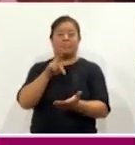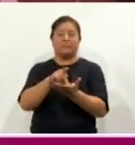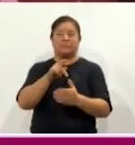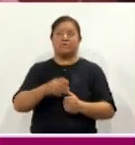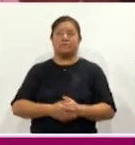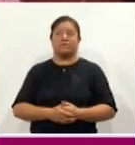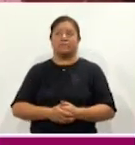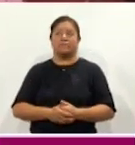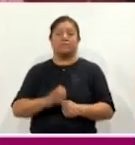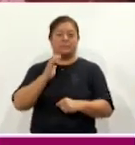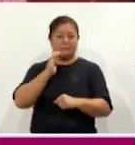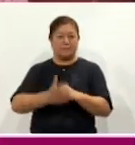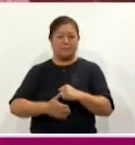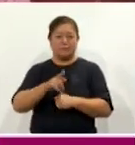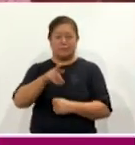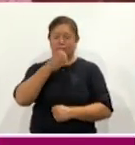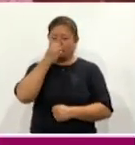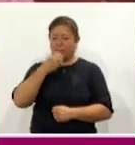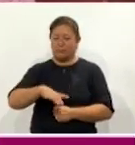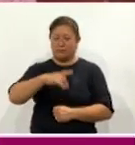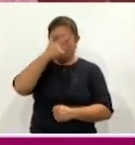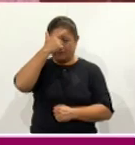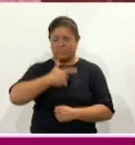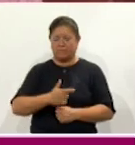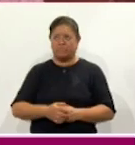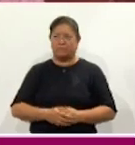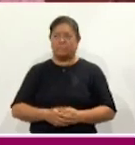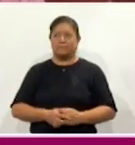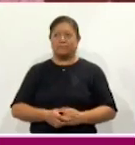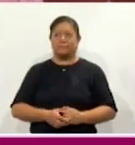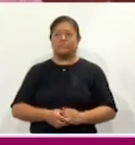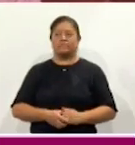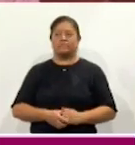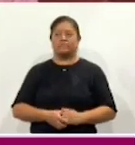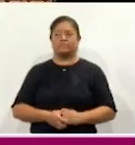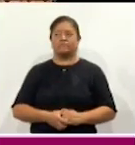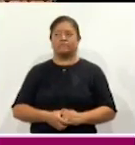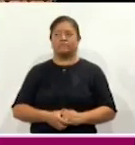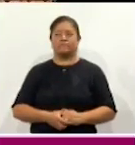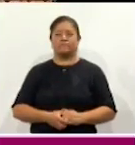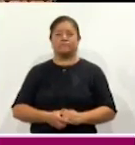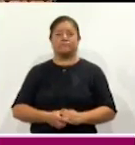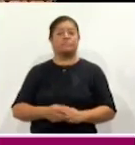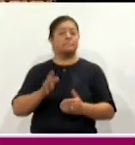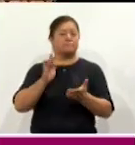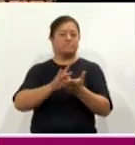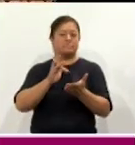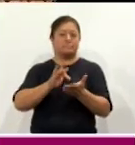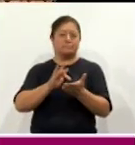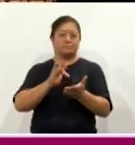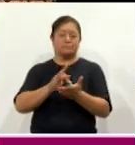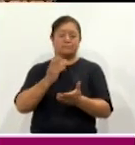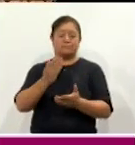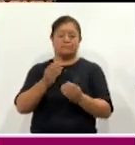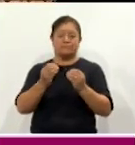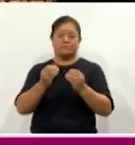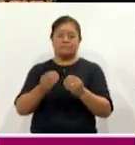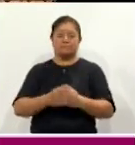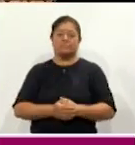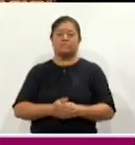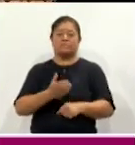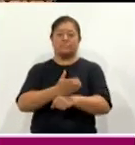Bien, este es mi reporte. Que tengan una bonita noche. Muchas gracias, muchas gracias a nuestra compañera